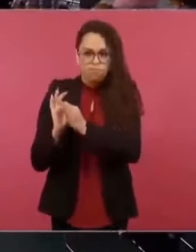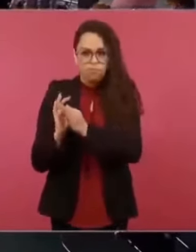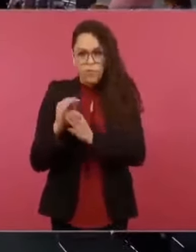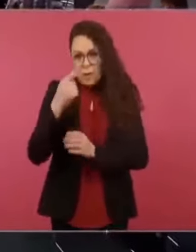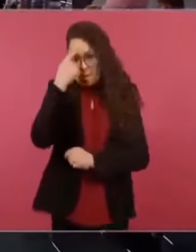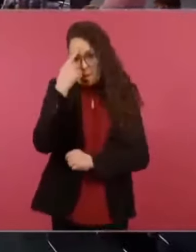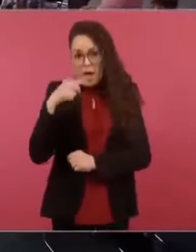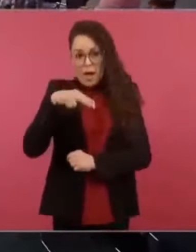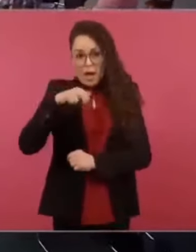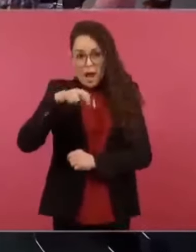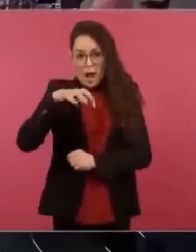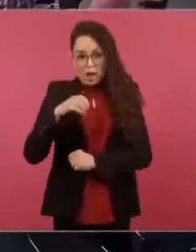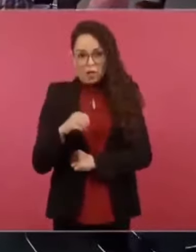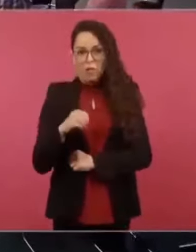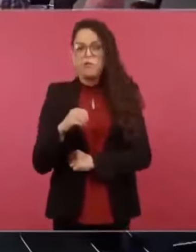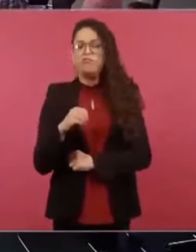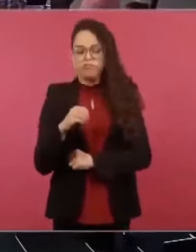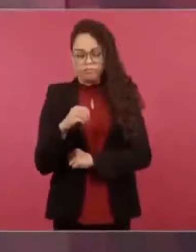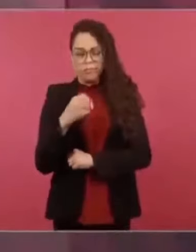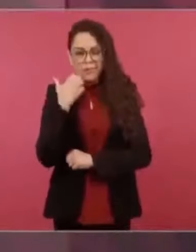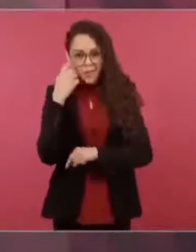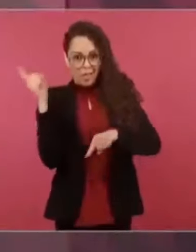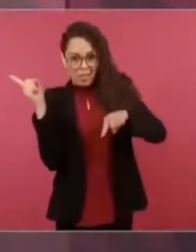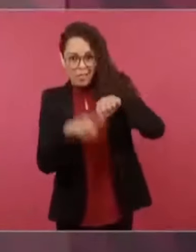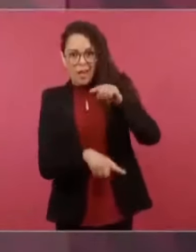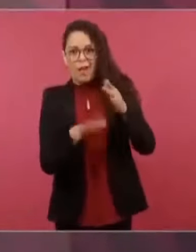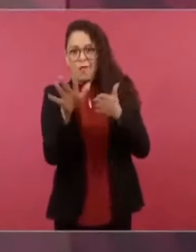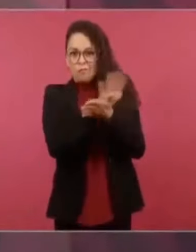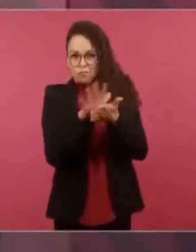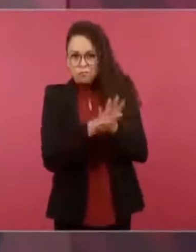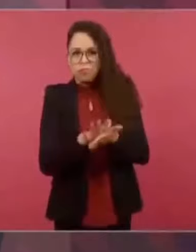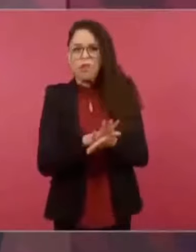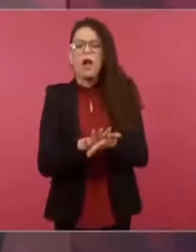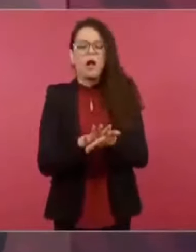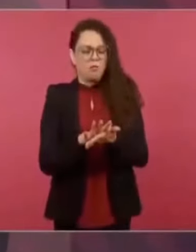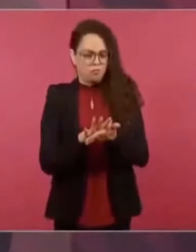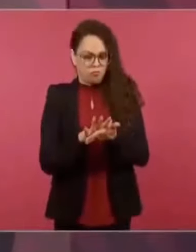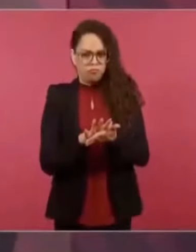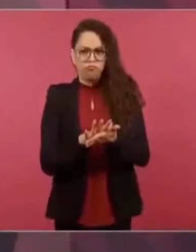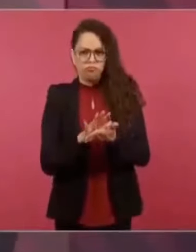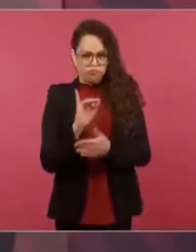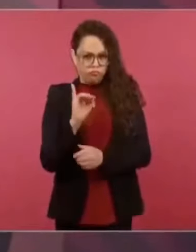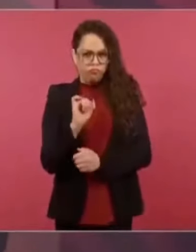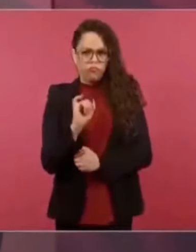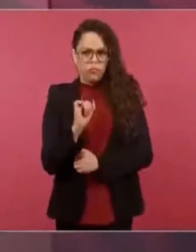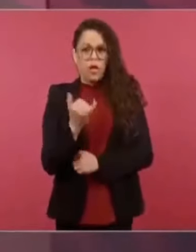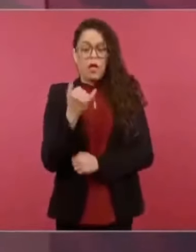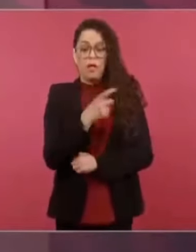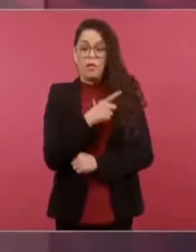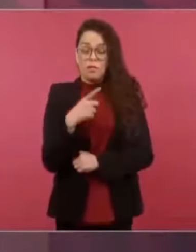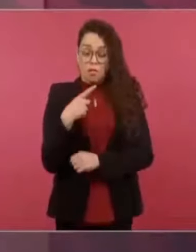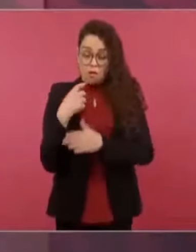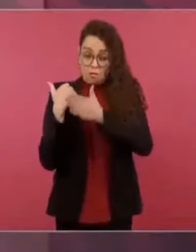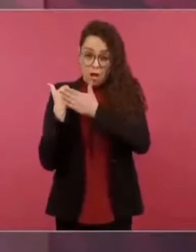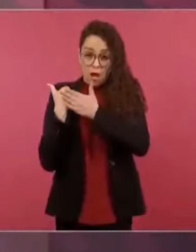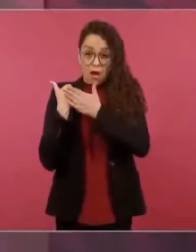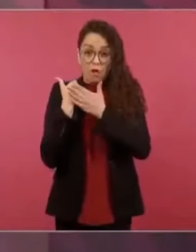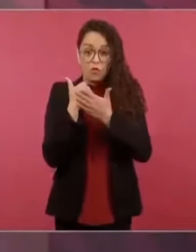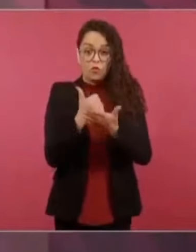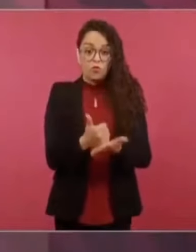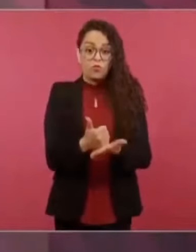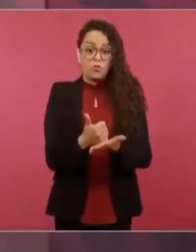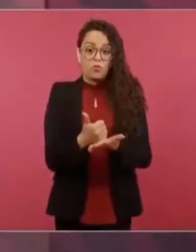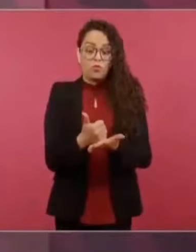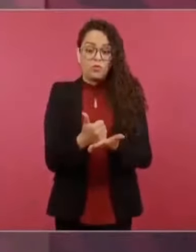y que ayudemos humanitariamente a que no